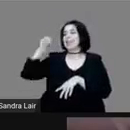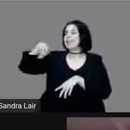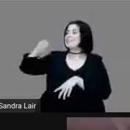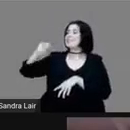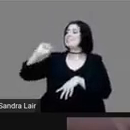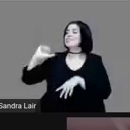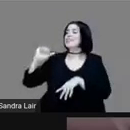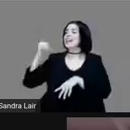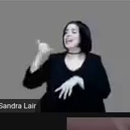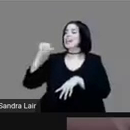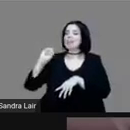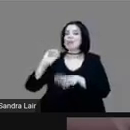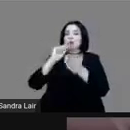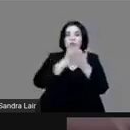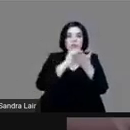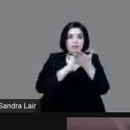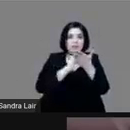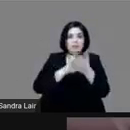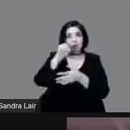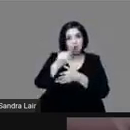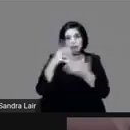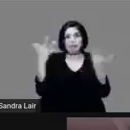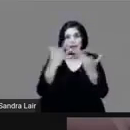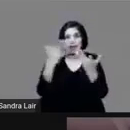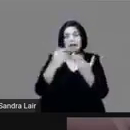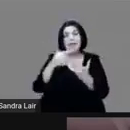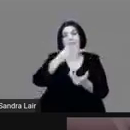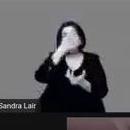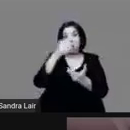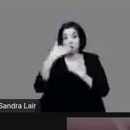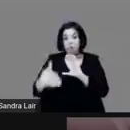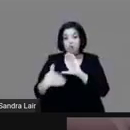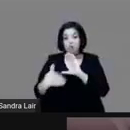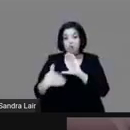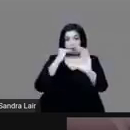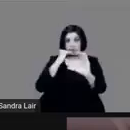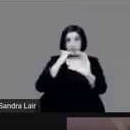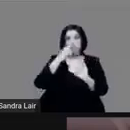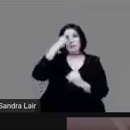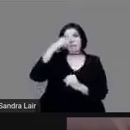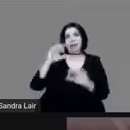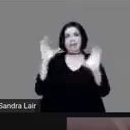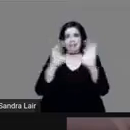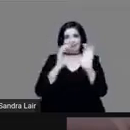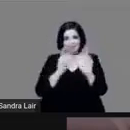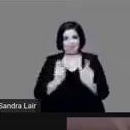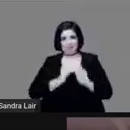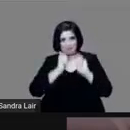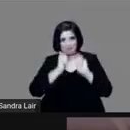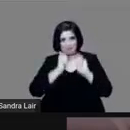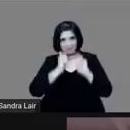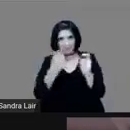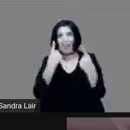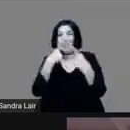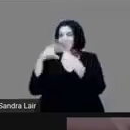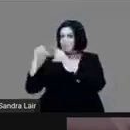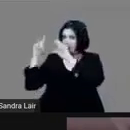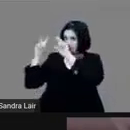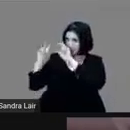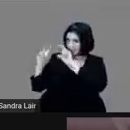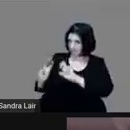que se pretende que ustedes nos envíen que ustedes realicen a partir de las temáticas que cada uno de nuestros